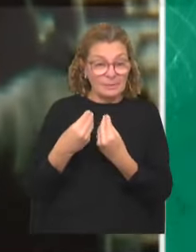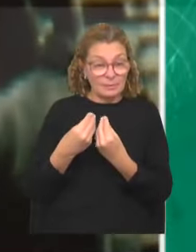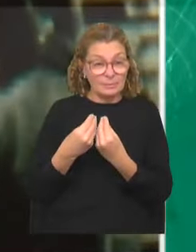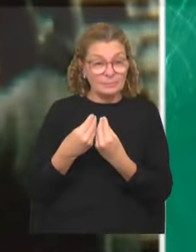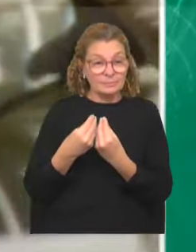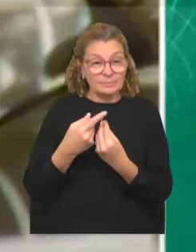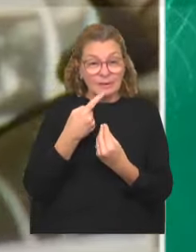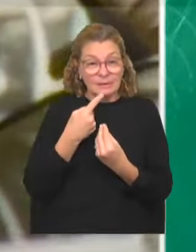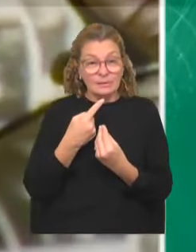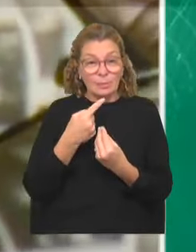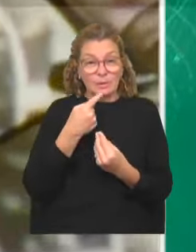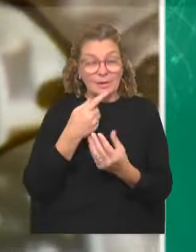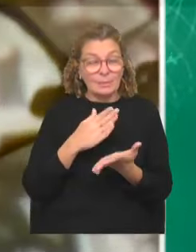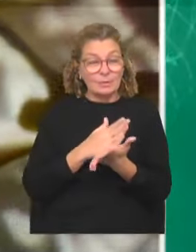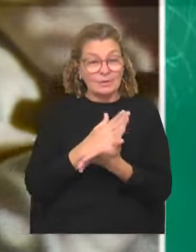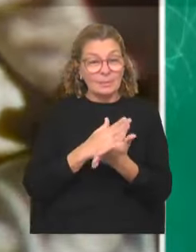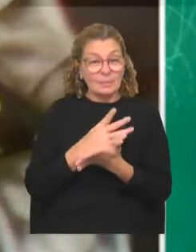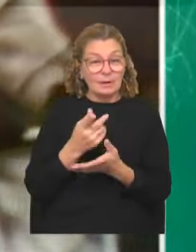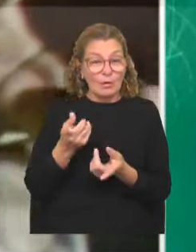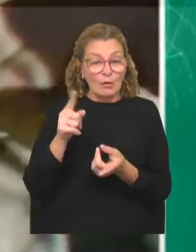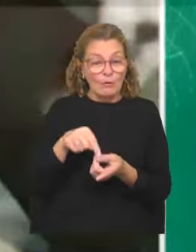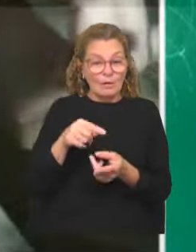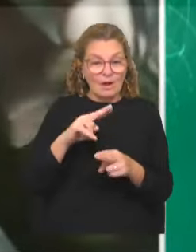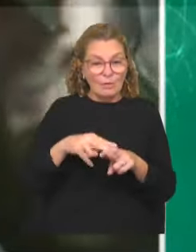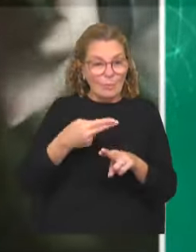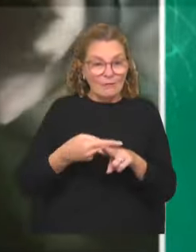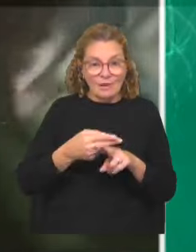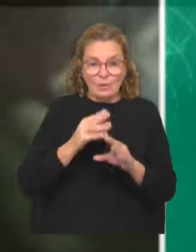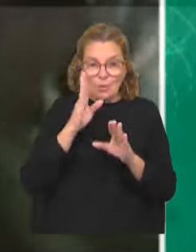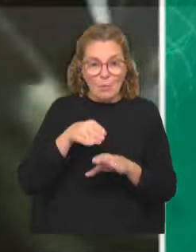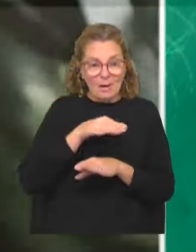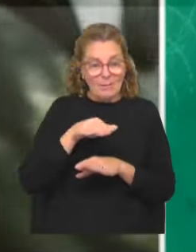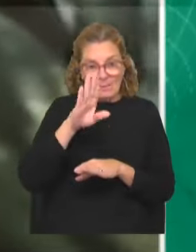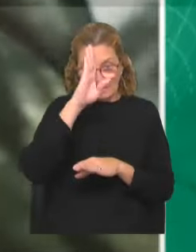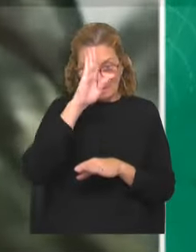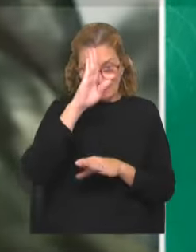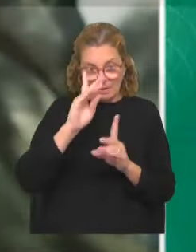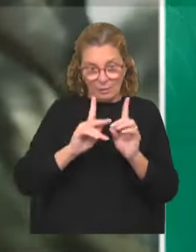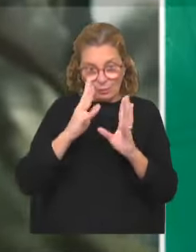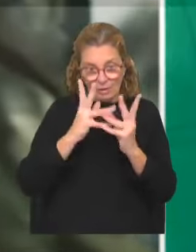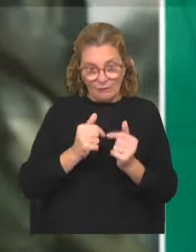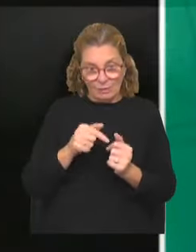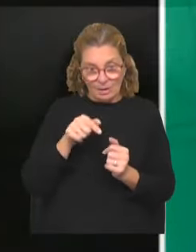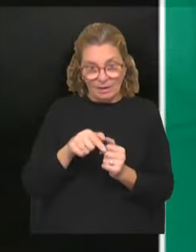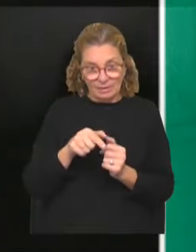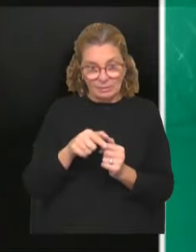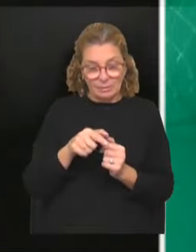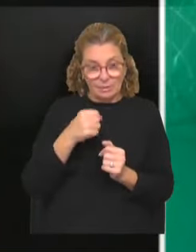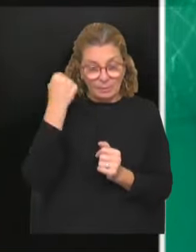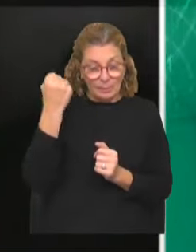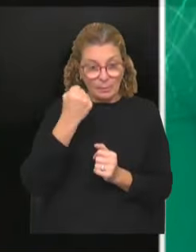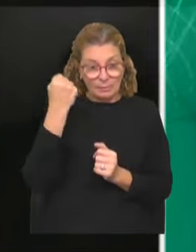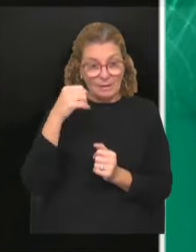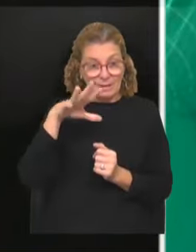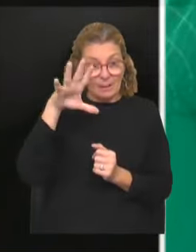En definitiva, como decimos siempre, para que no se repita nunca más, para que se aprenda de alguna forma de esto que sucedió, por eso es tan importante